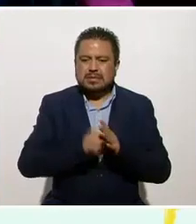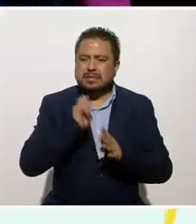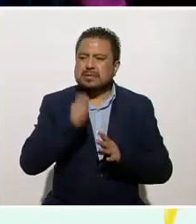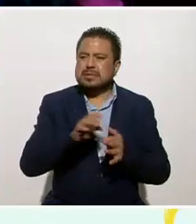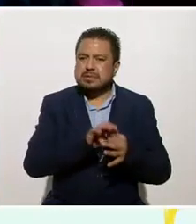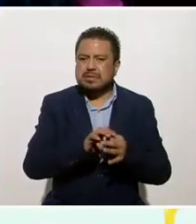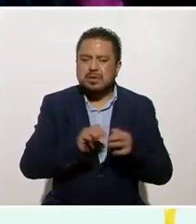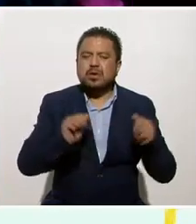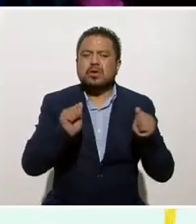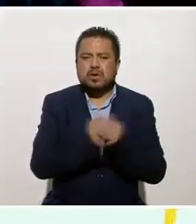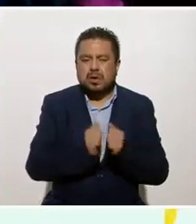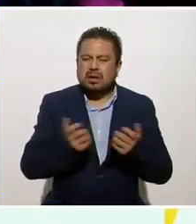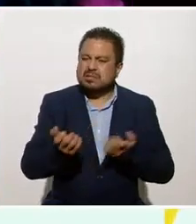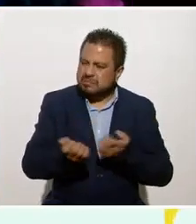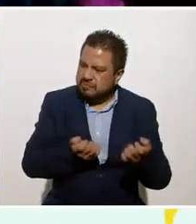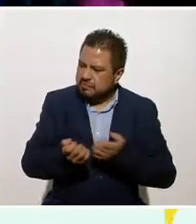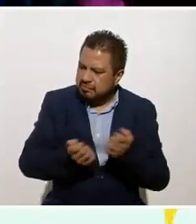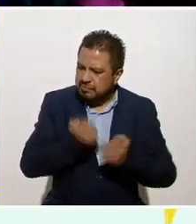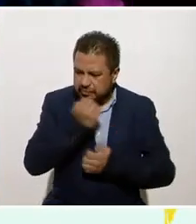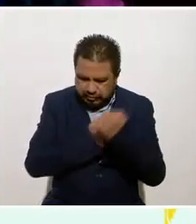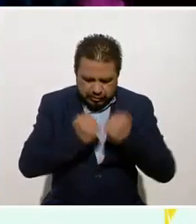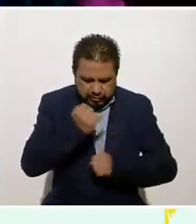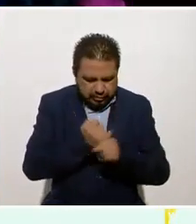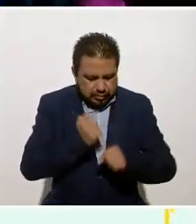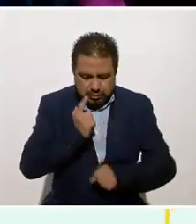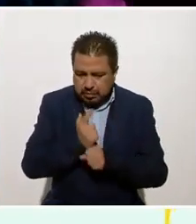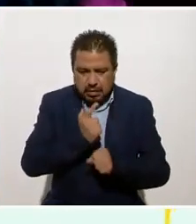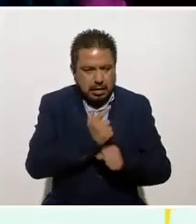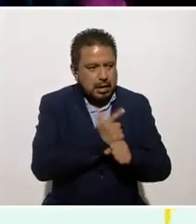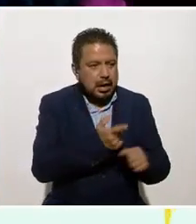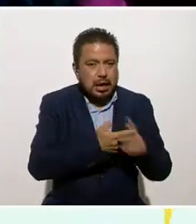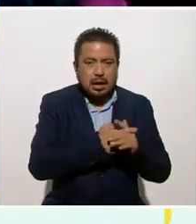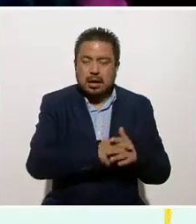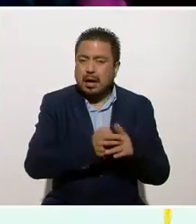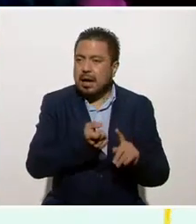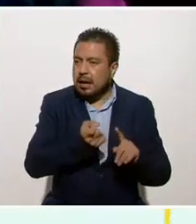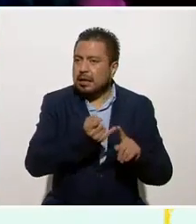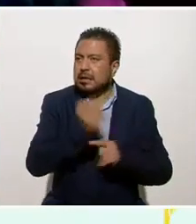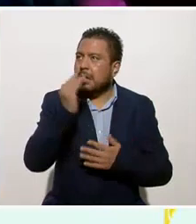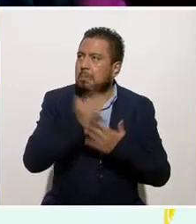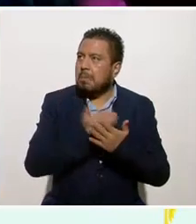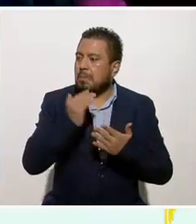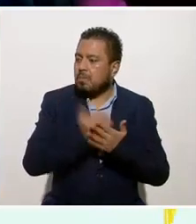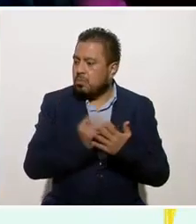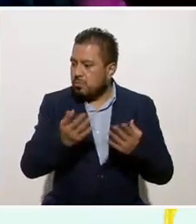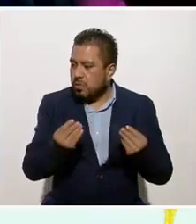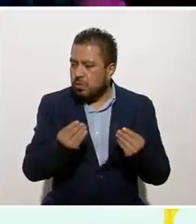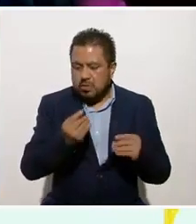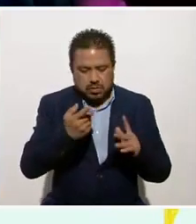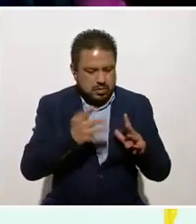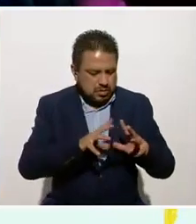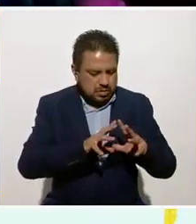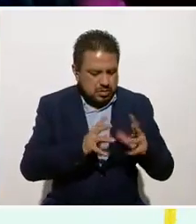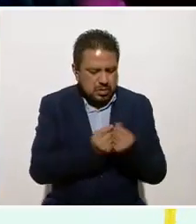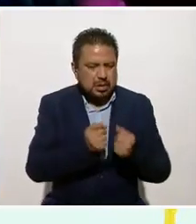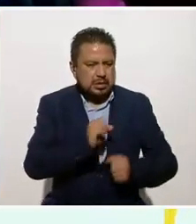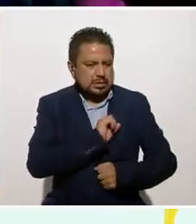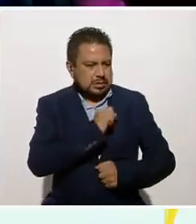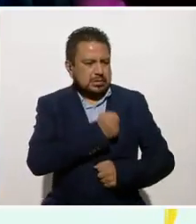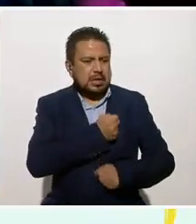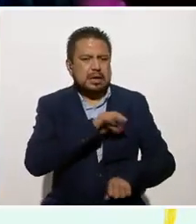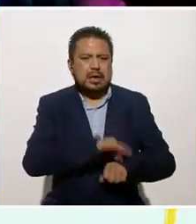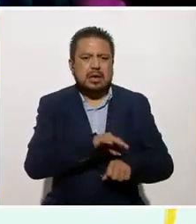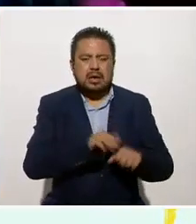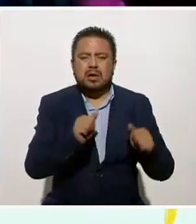que ser a través de la práctica, y después de muchos estudios se dio cuenta, partiendo así, reduciendo mucho, parte su sala médica